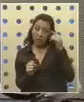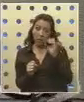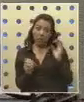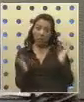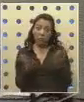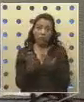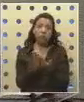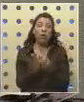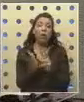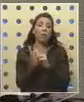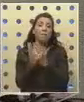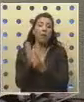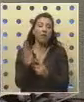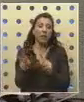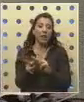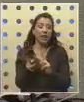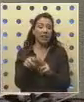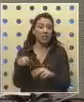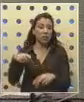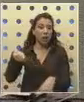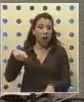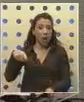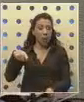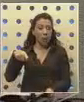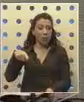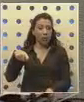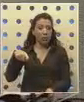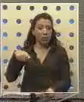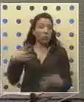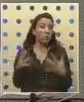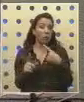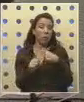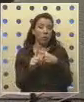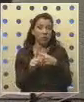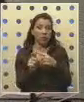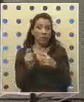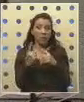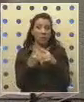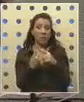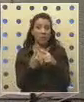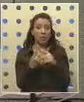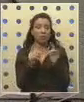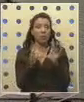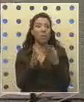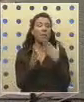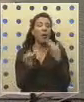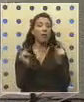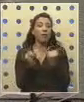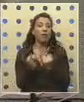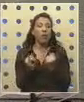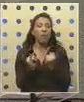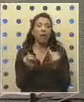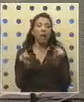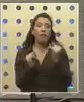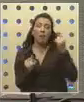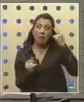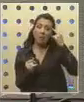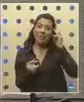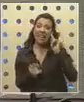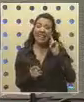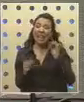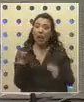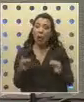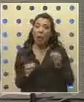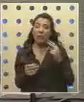las modificaciones que hizo el Senado porque son bastante positivas. Primero, porque determina de mejor manera los criterios que tiene que